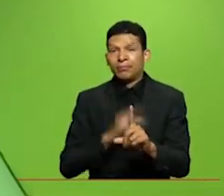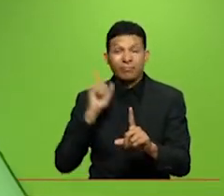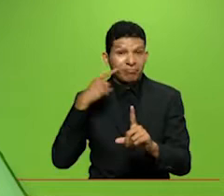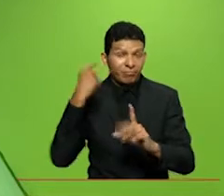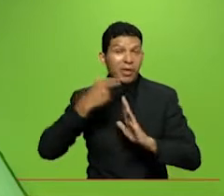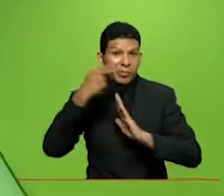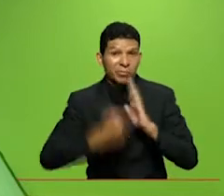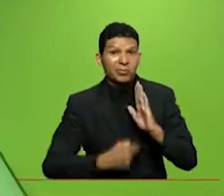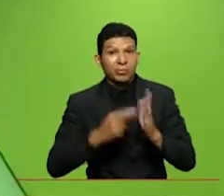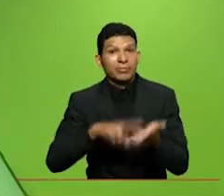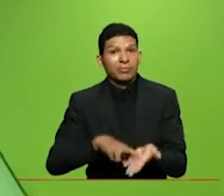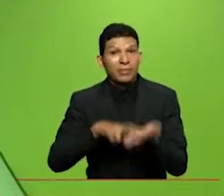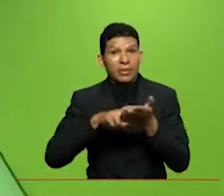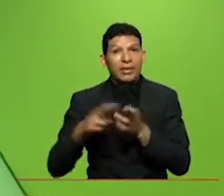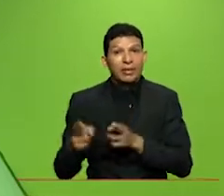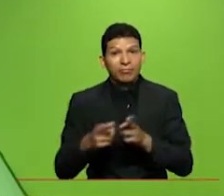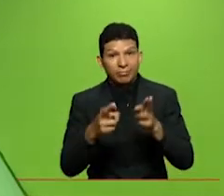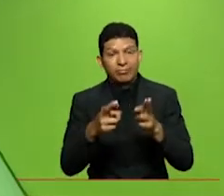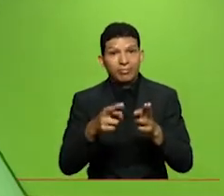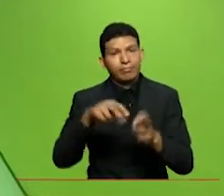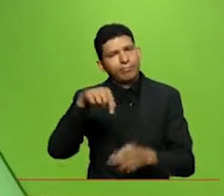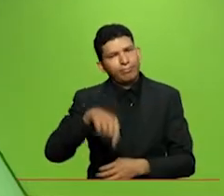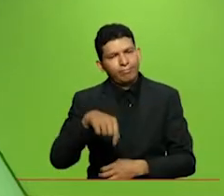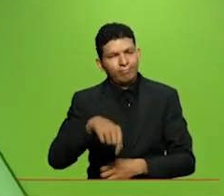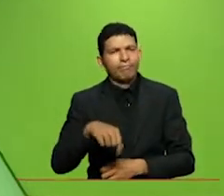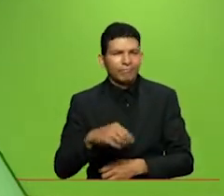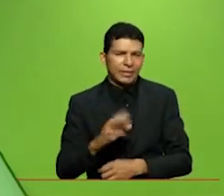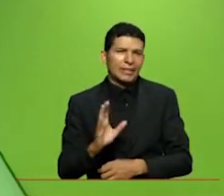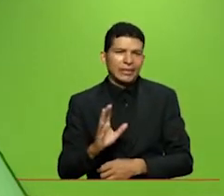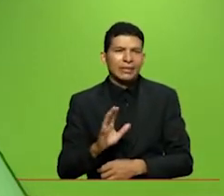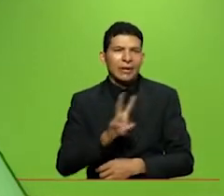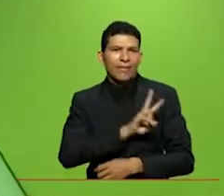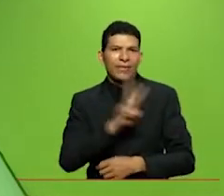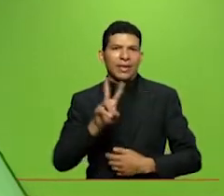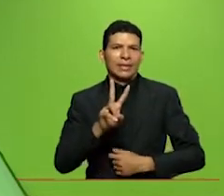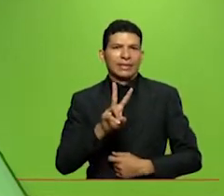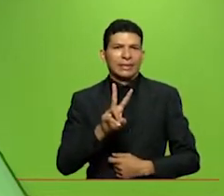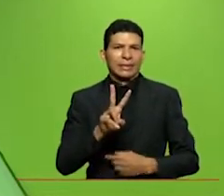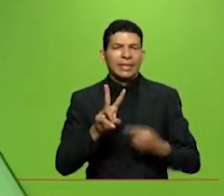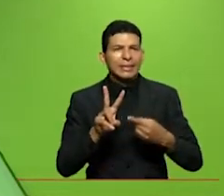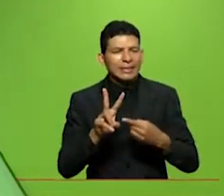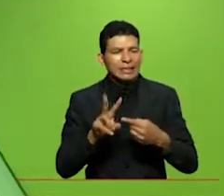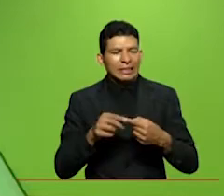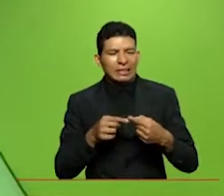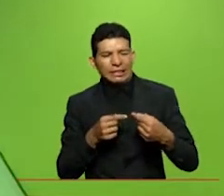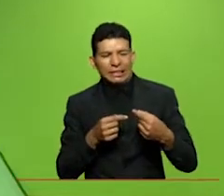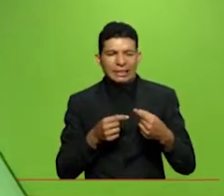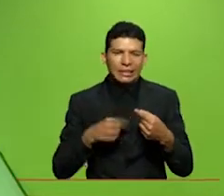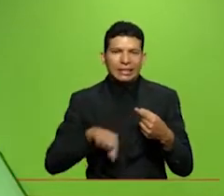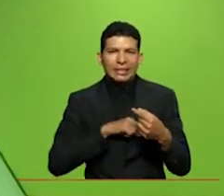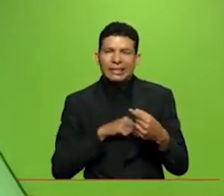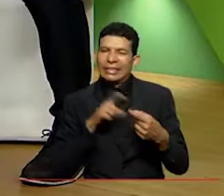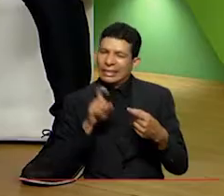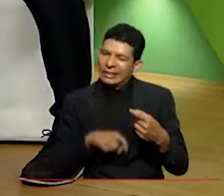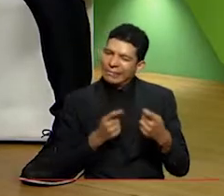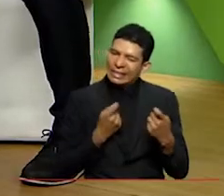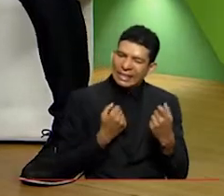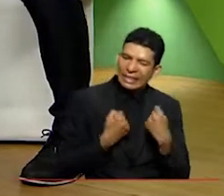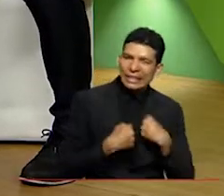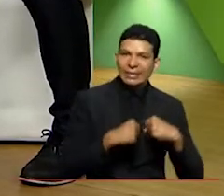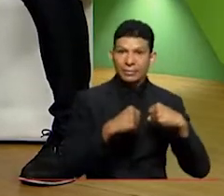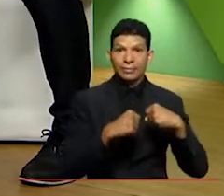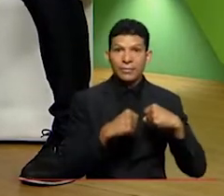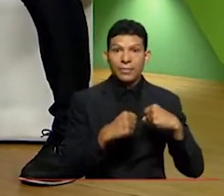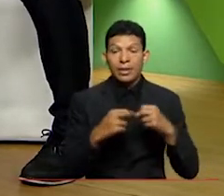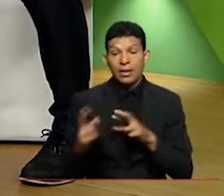mundo de recuperación de ríos y yo creo que aquí profesor esa es la pelea entre comillas que tenemos que dar o sea el río